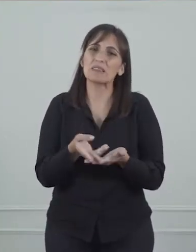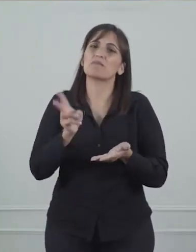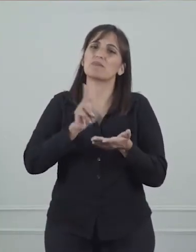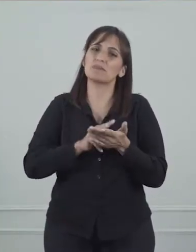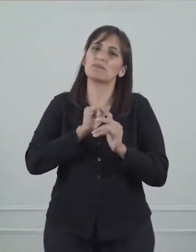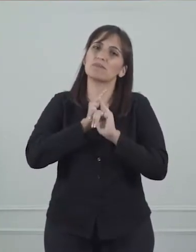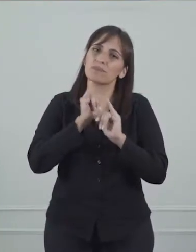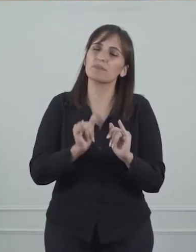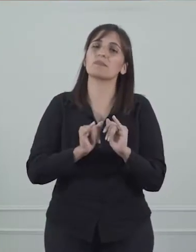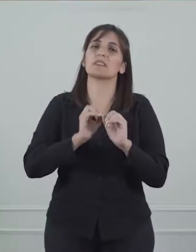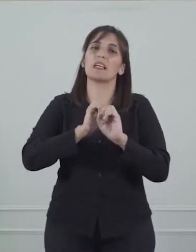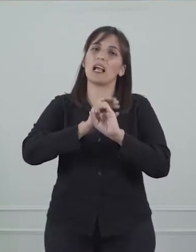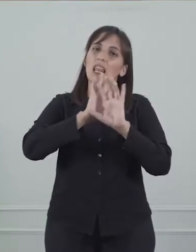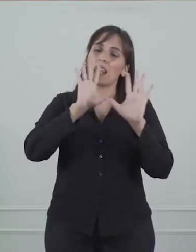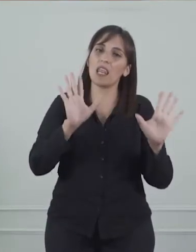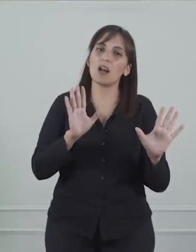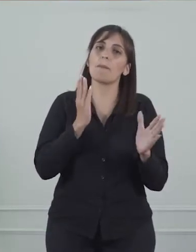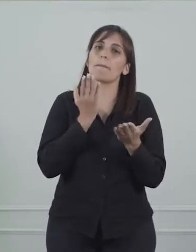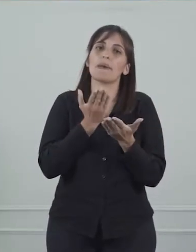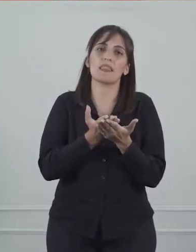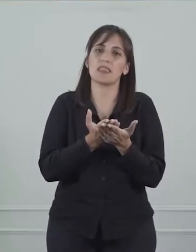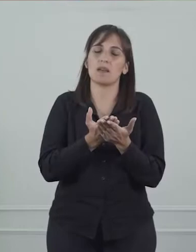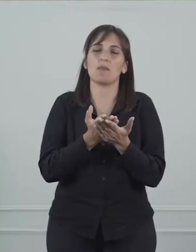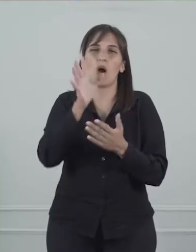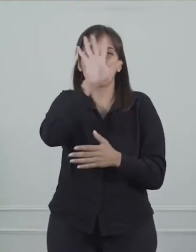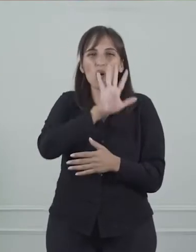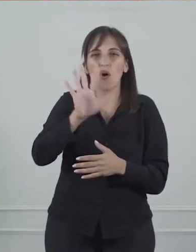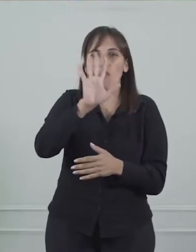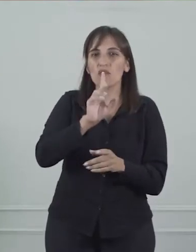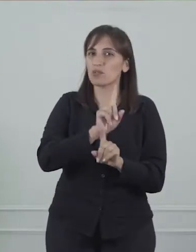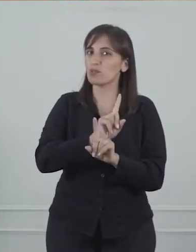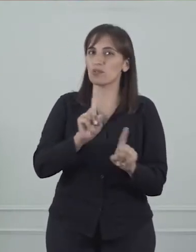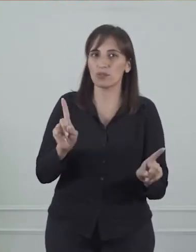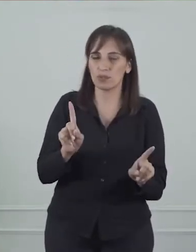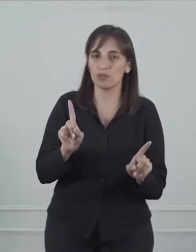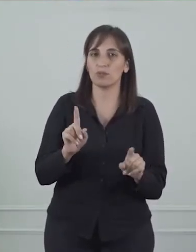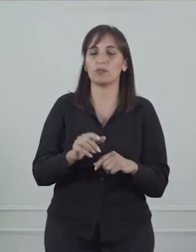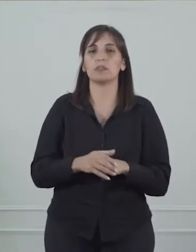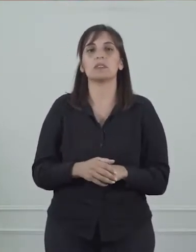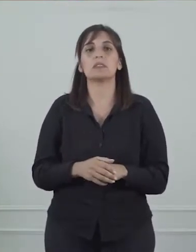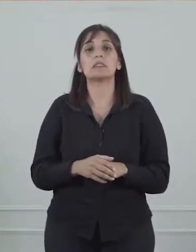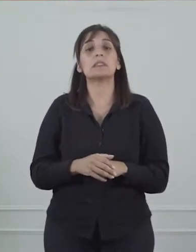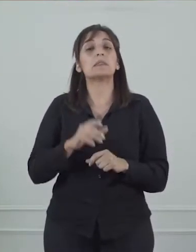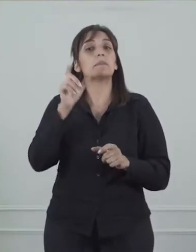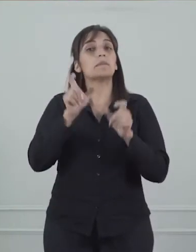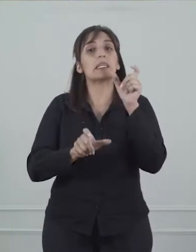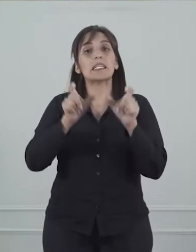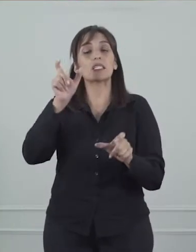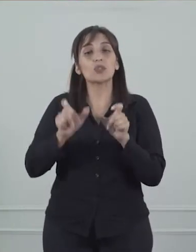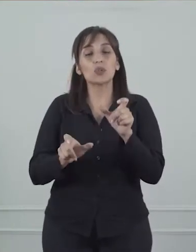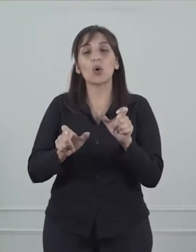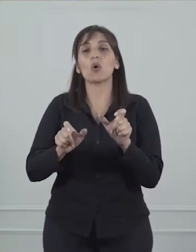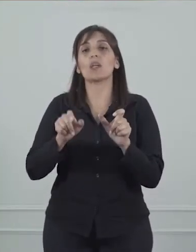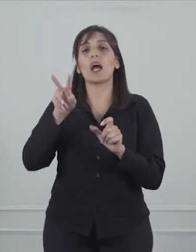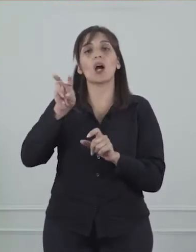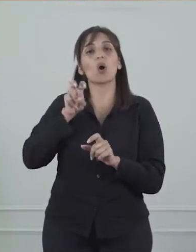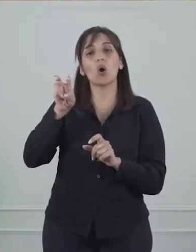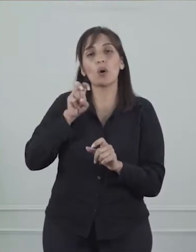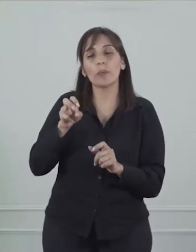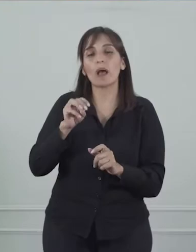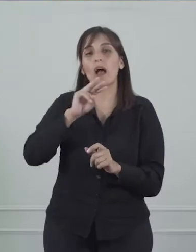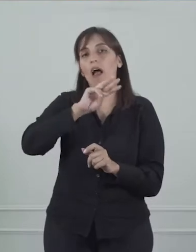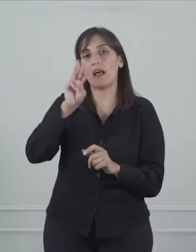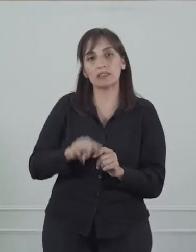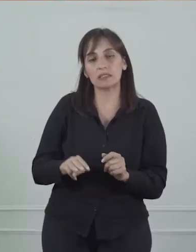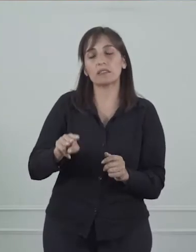haya confusión. La gente que tiene algún programa de la ANSES que le corresponde